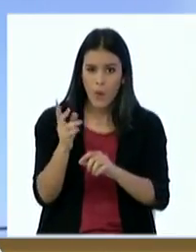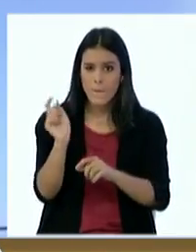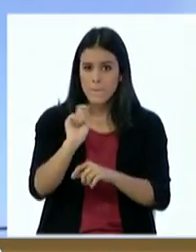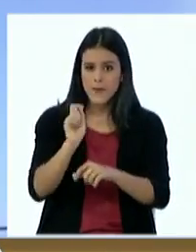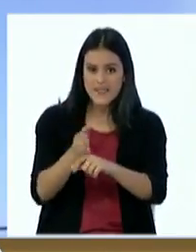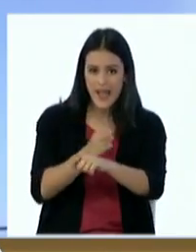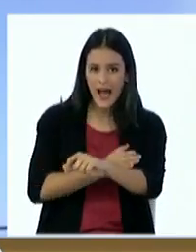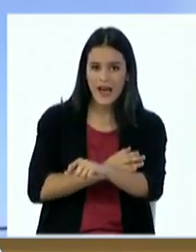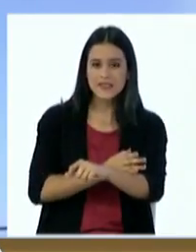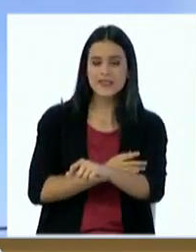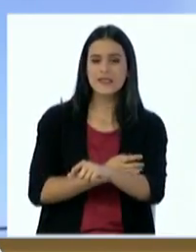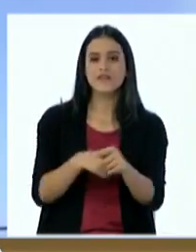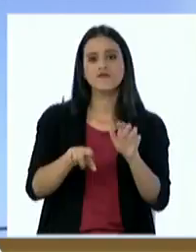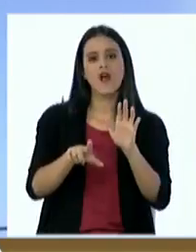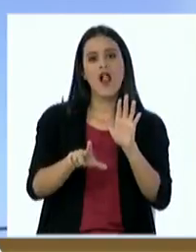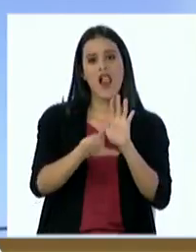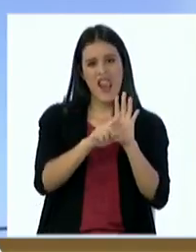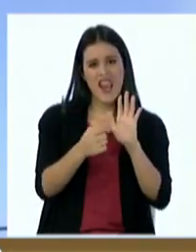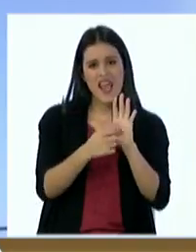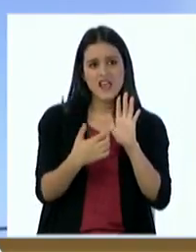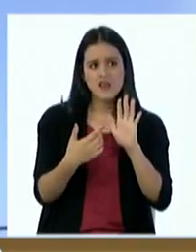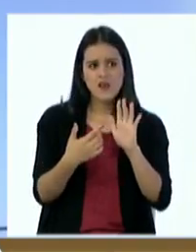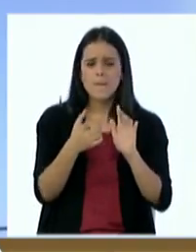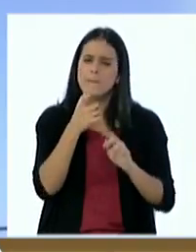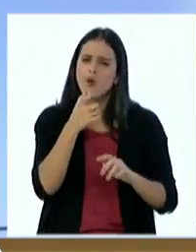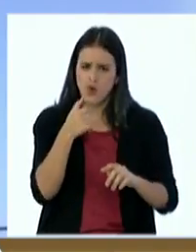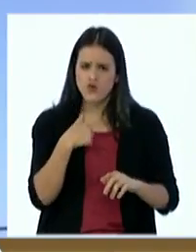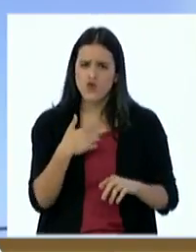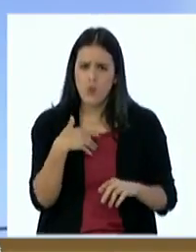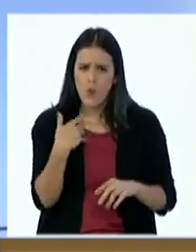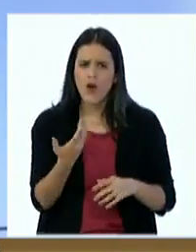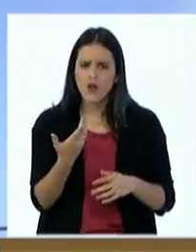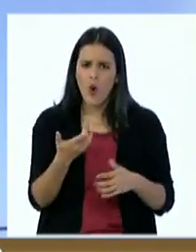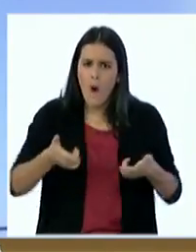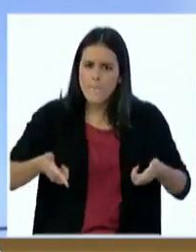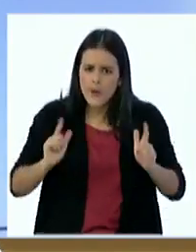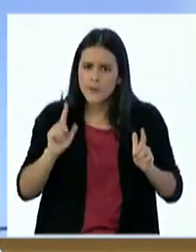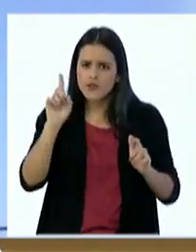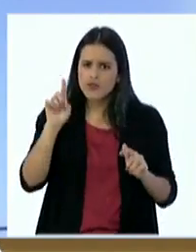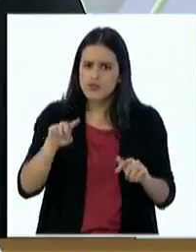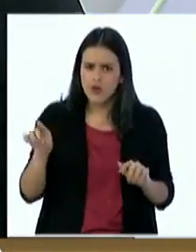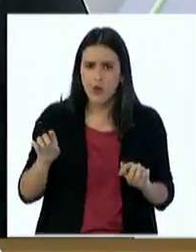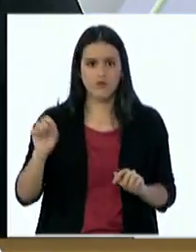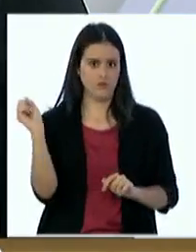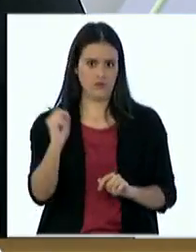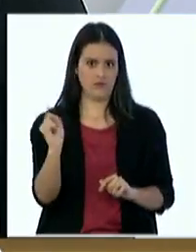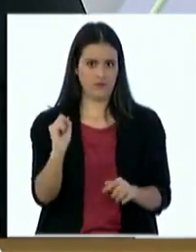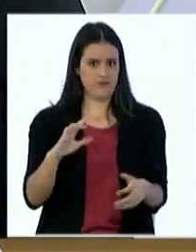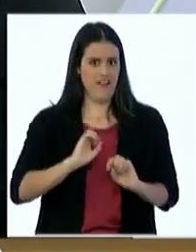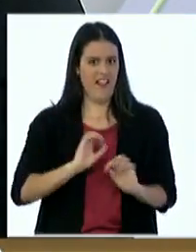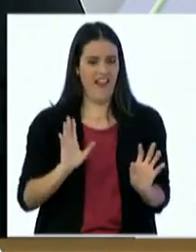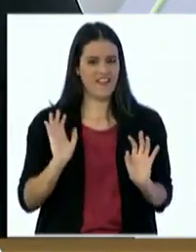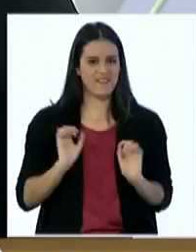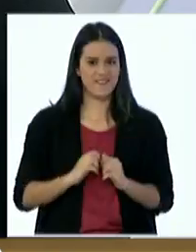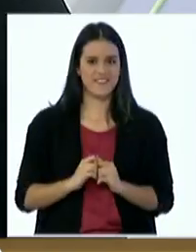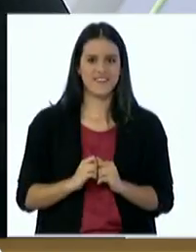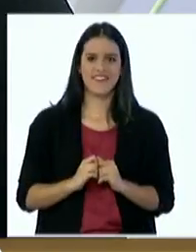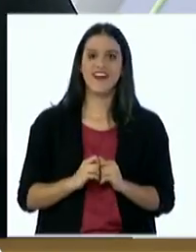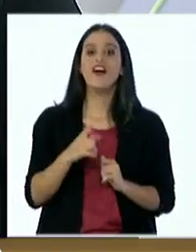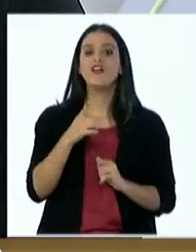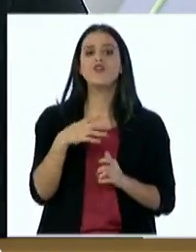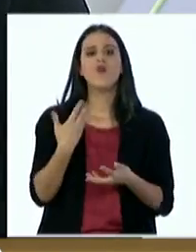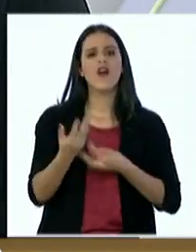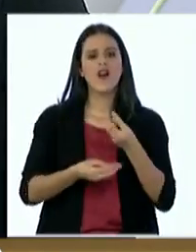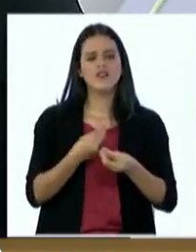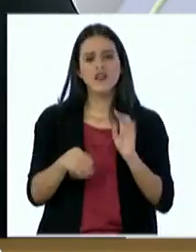saliera esta resolución ¿yo podré disfrutar de este permiso de lactancia materna? Sí puede ¿qué debe hacer? ella debería